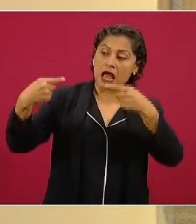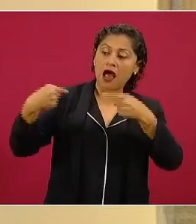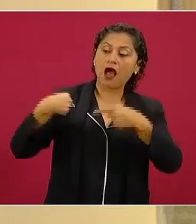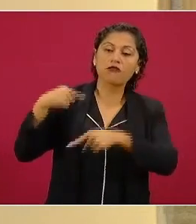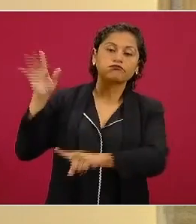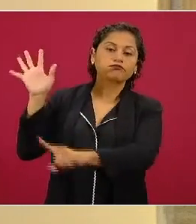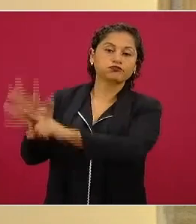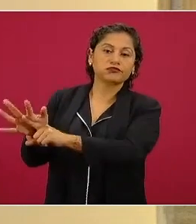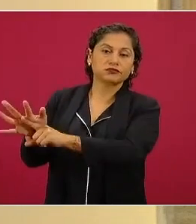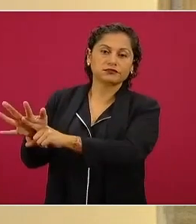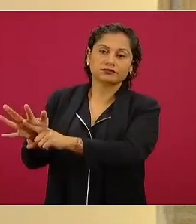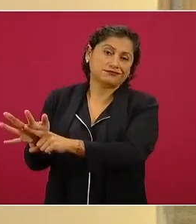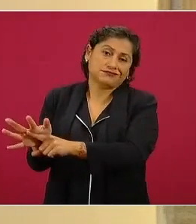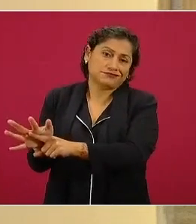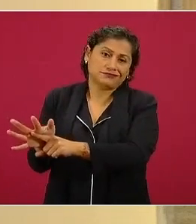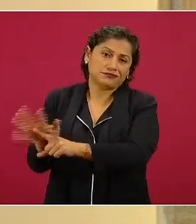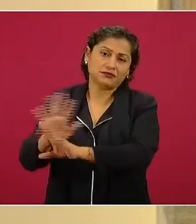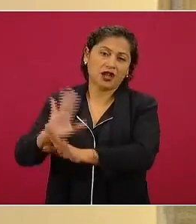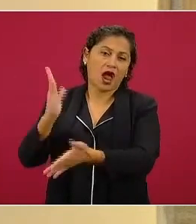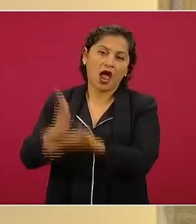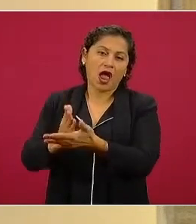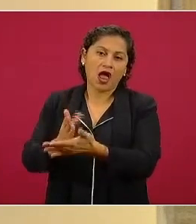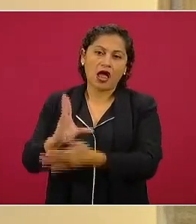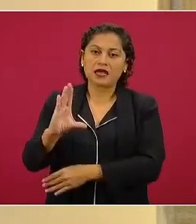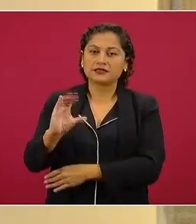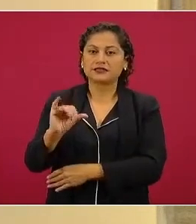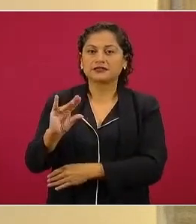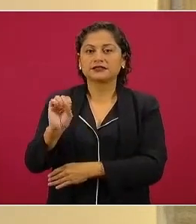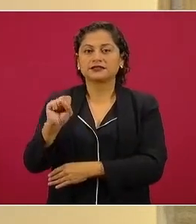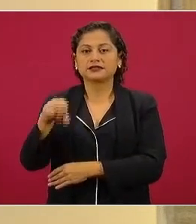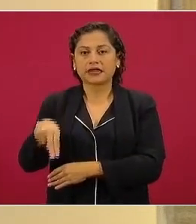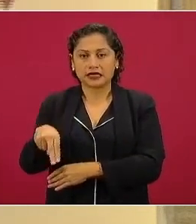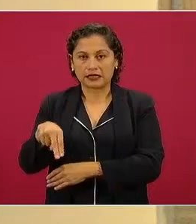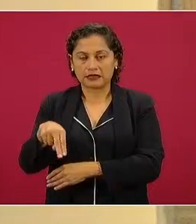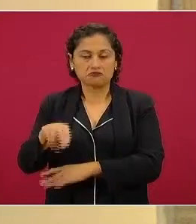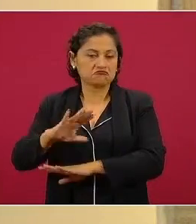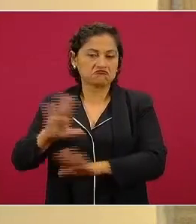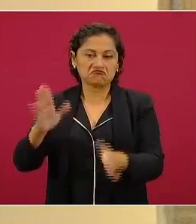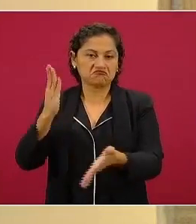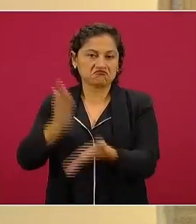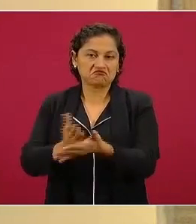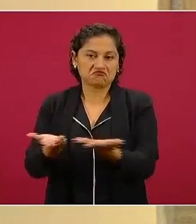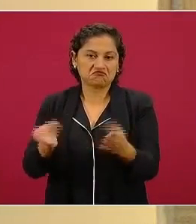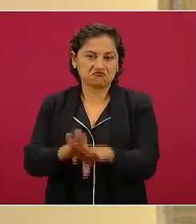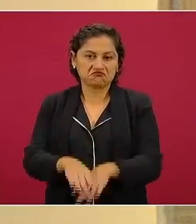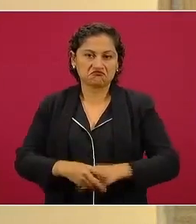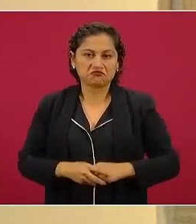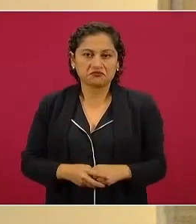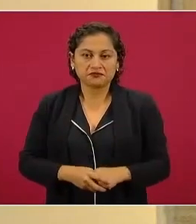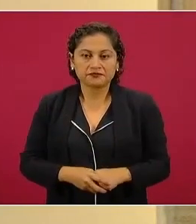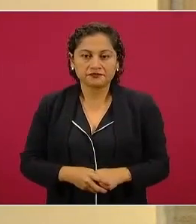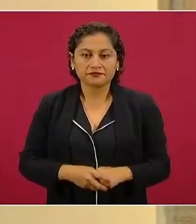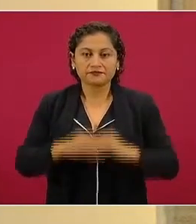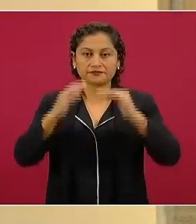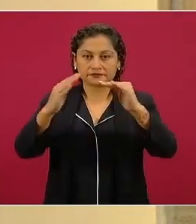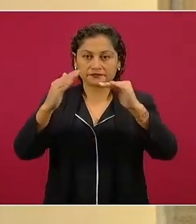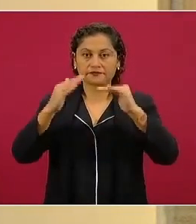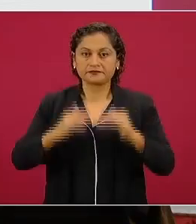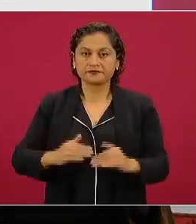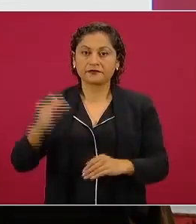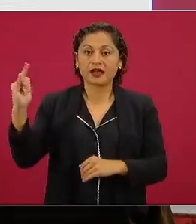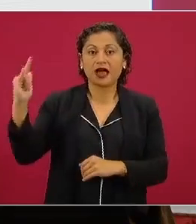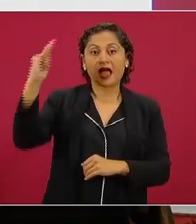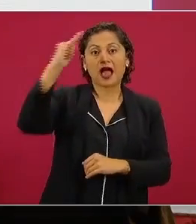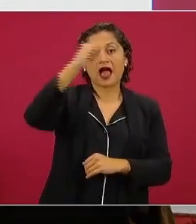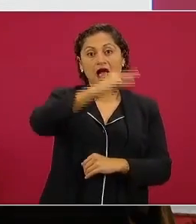en mente el avión presidencial